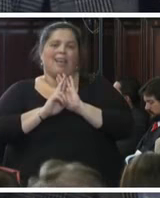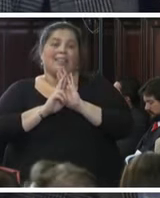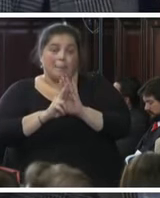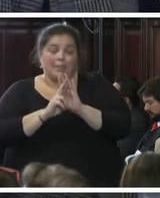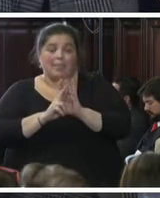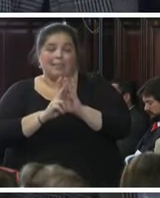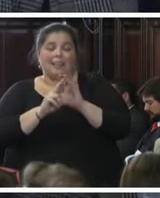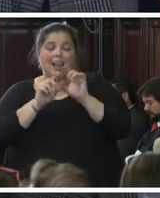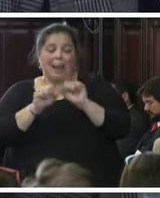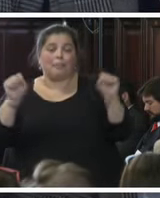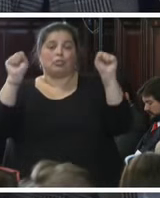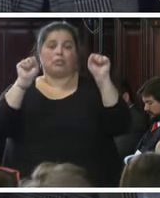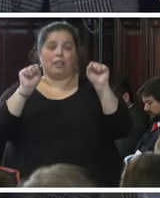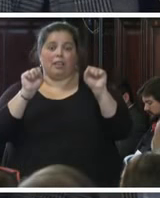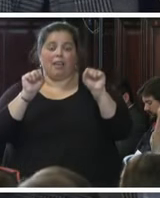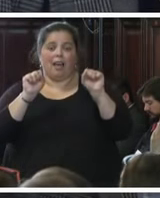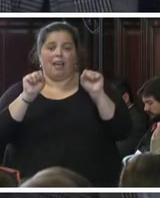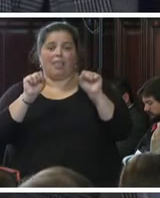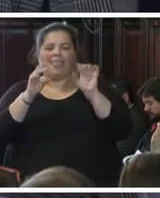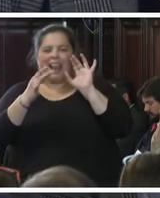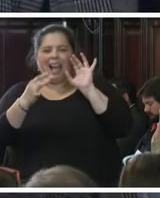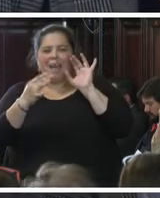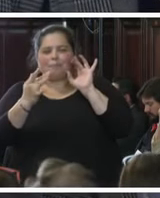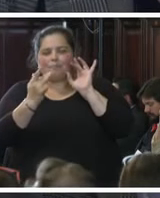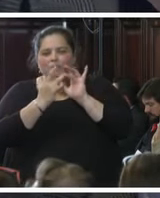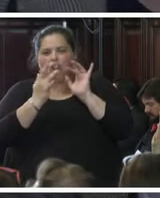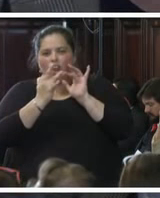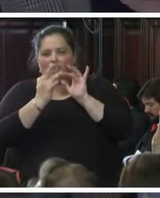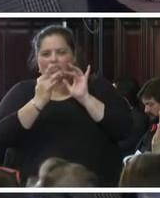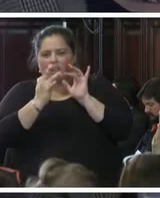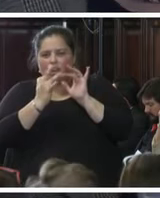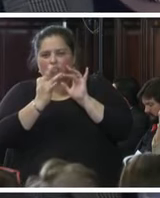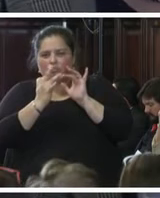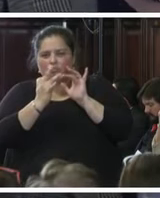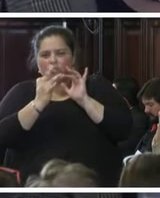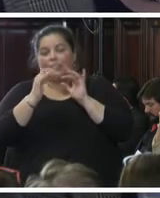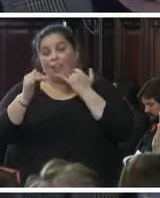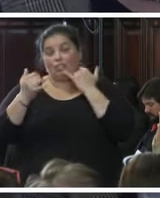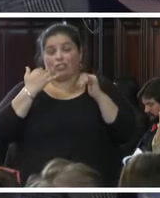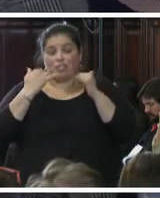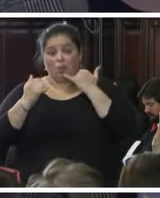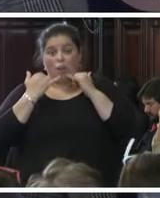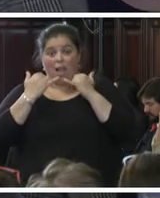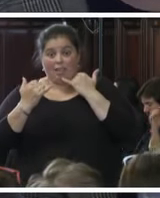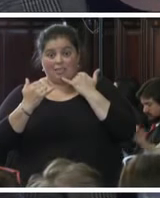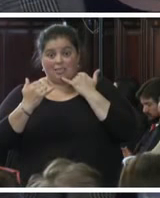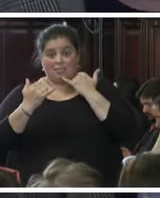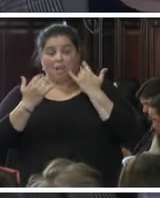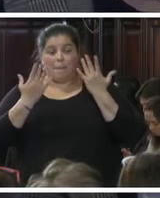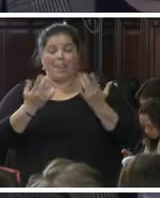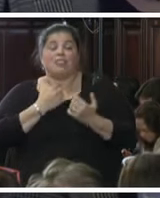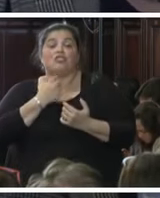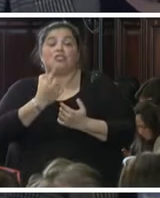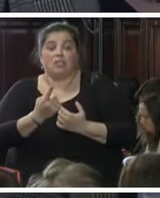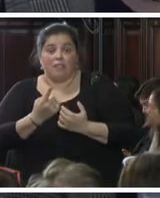posibilidad de esa conexión con los celulares de de los